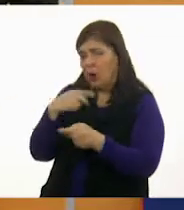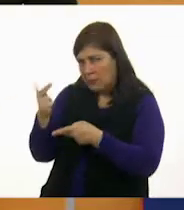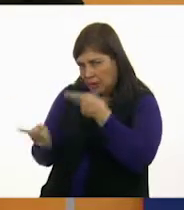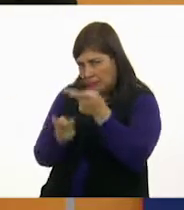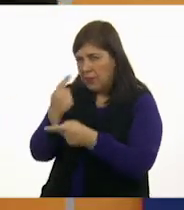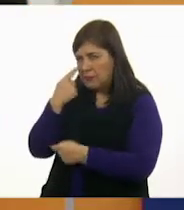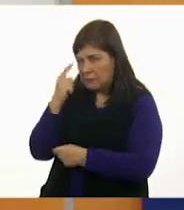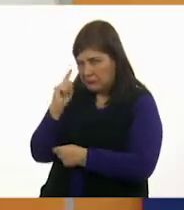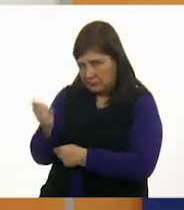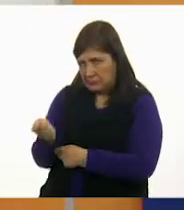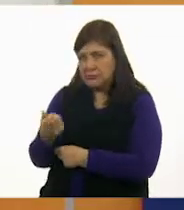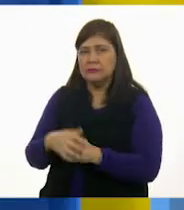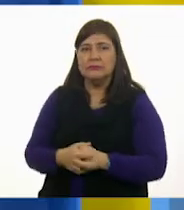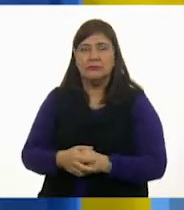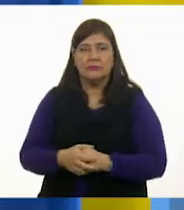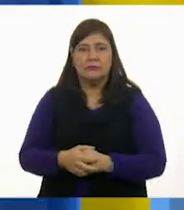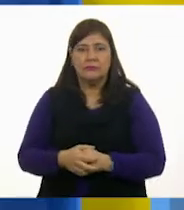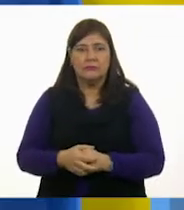fíjate bien,